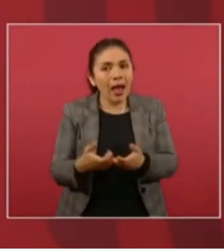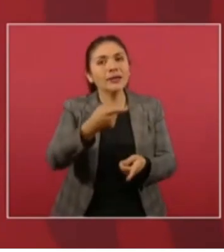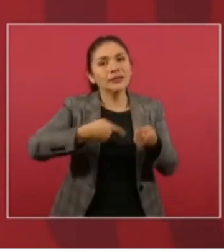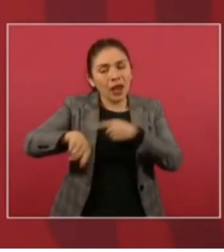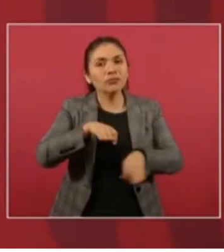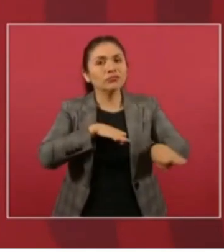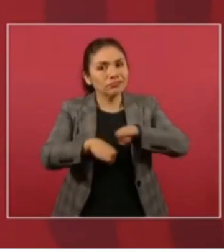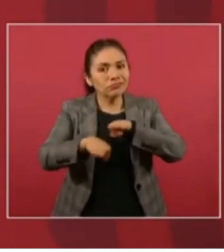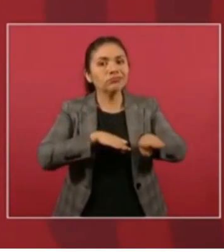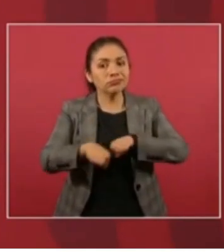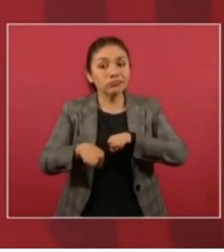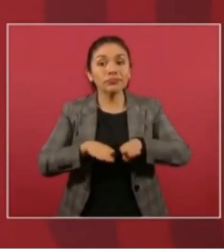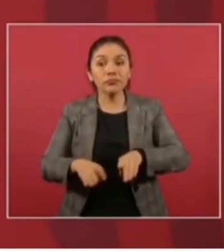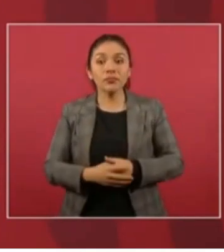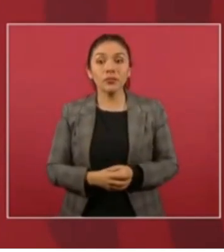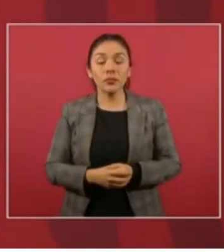haciendo.